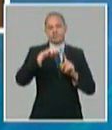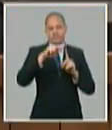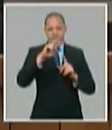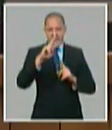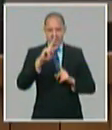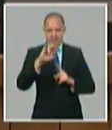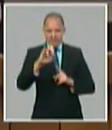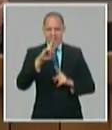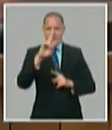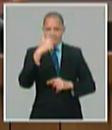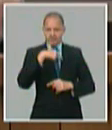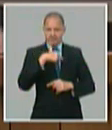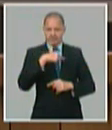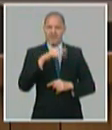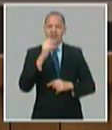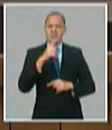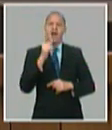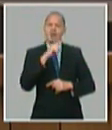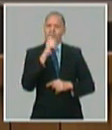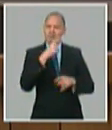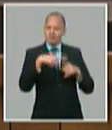658 millones de pasajeros